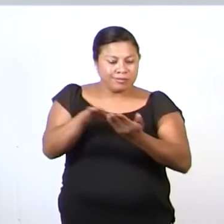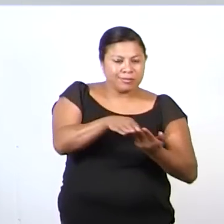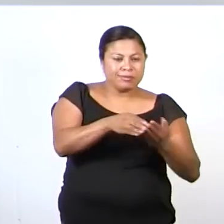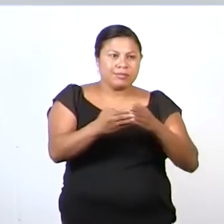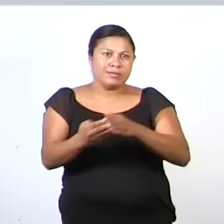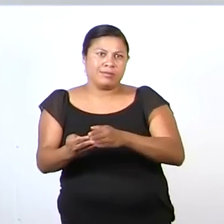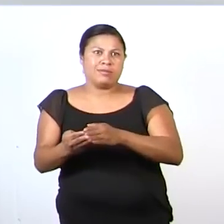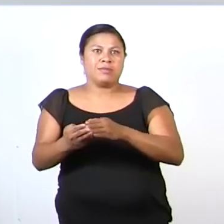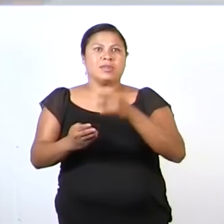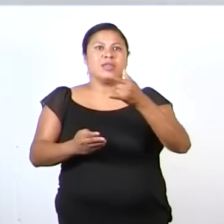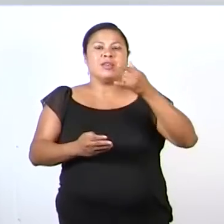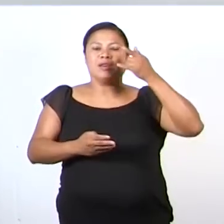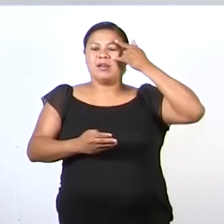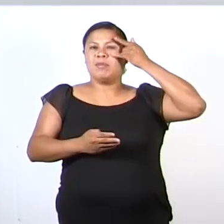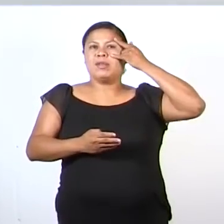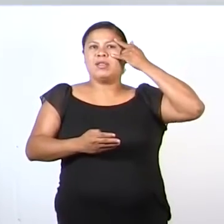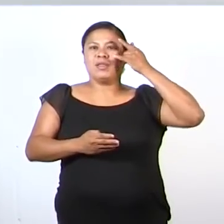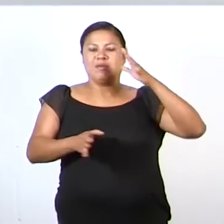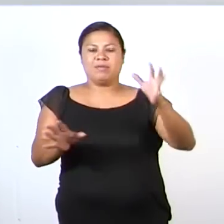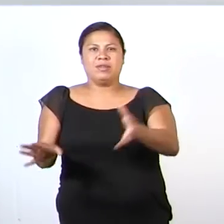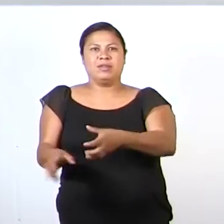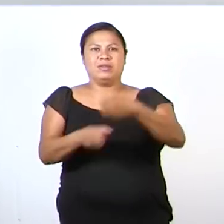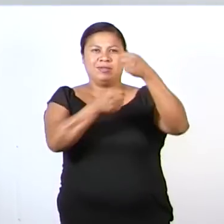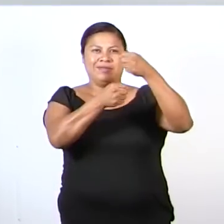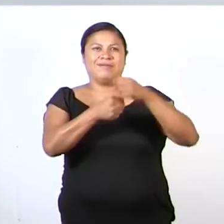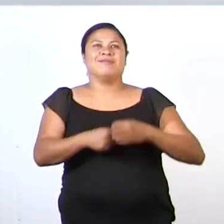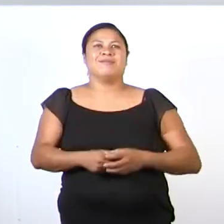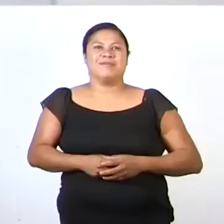que un gran pirata los vaya a rescatar.